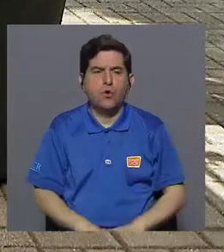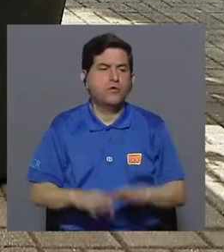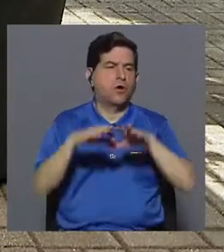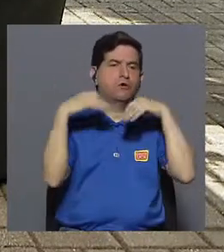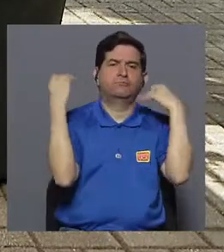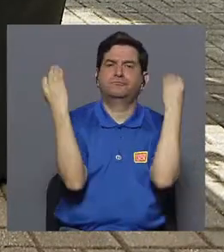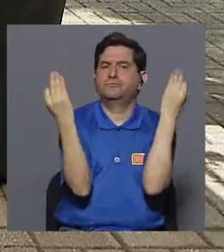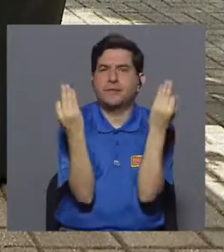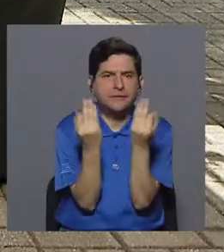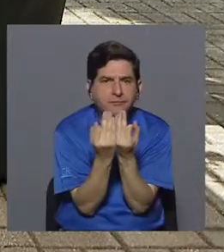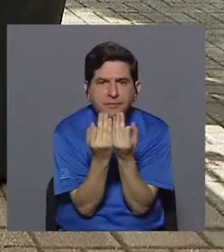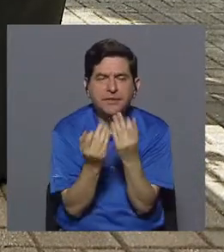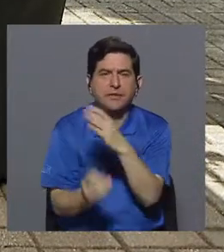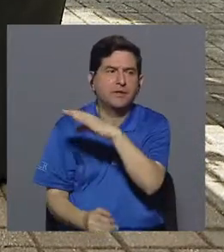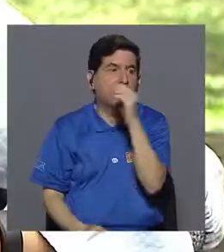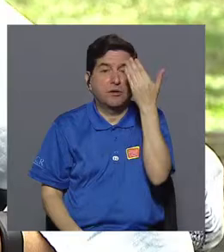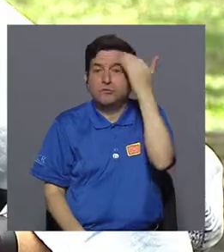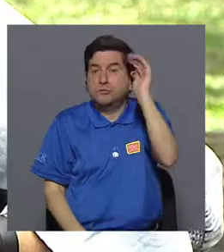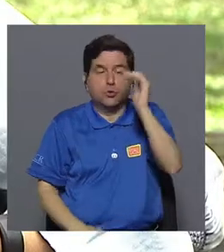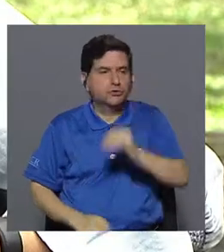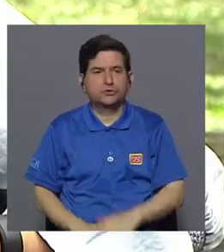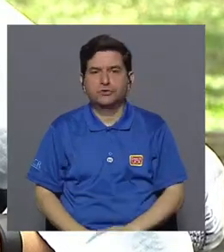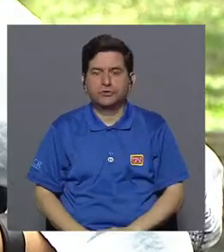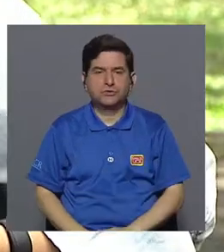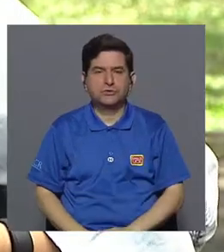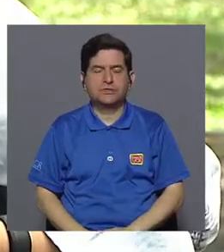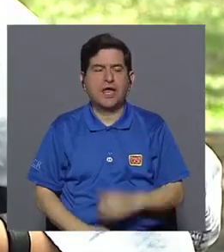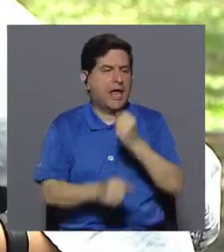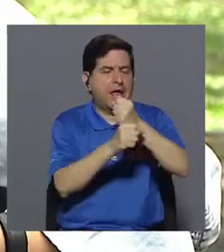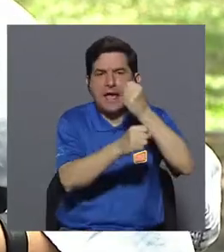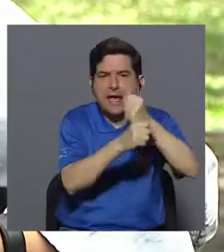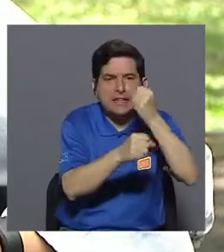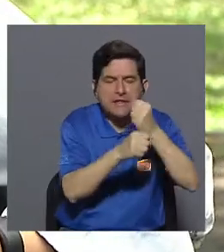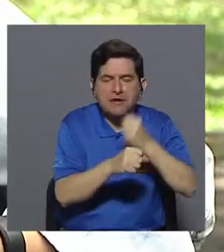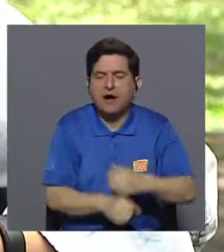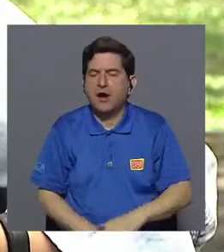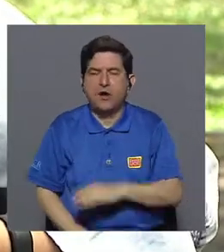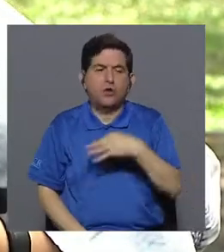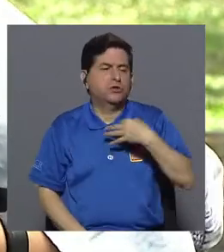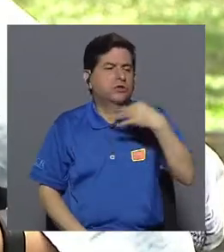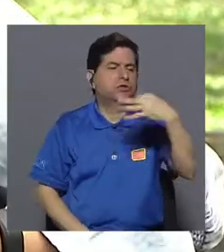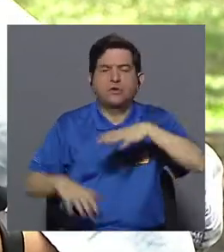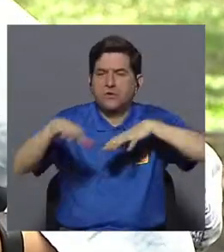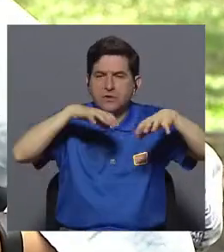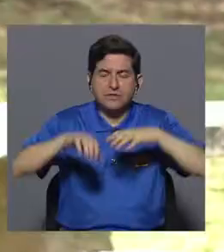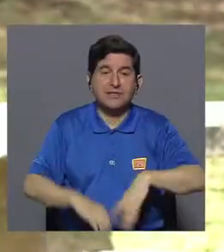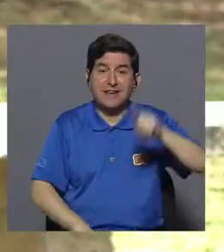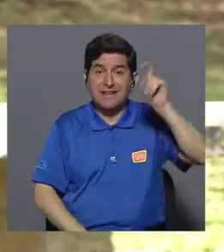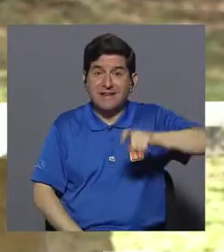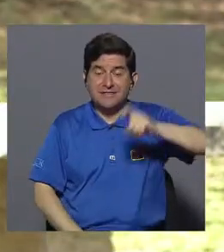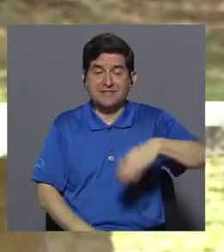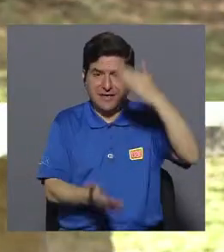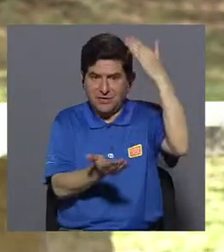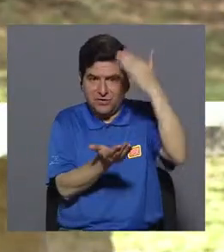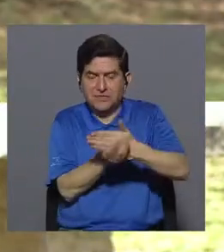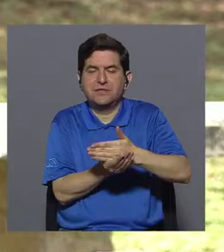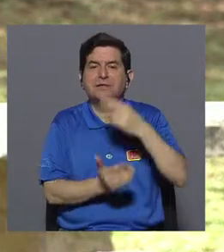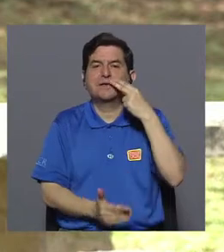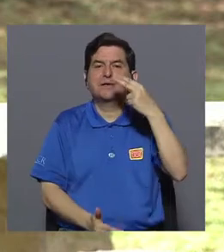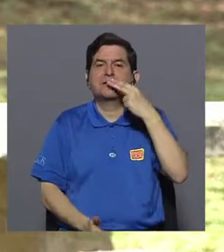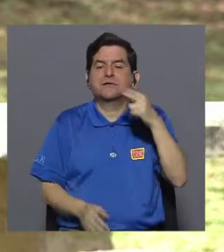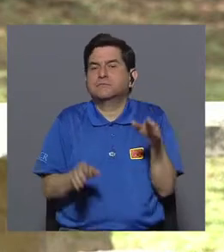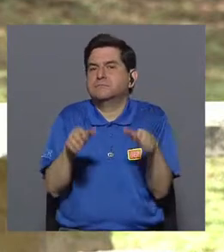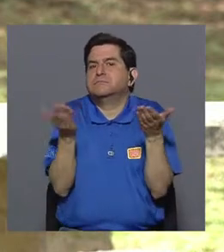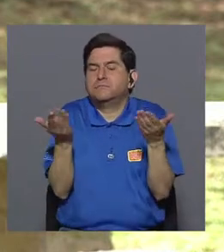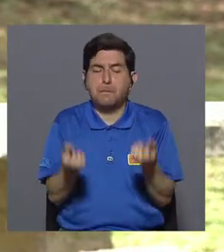o a nivel, no sé, estructural, a nivel de trabajo, cotidianos, se necesitan para dejar de fumar? Sí, son un